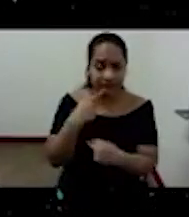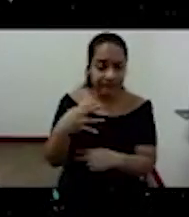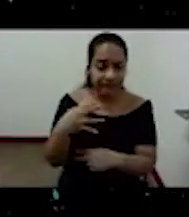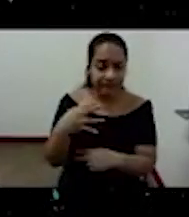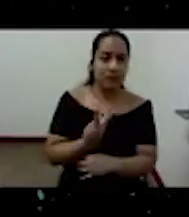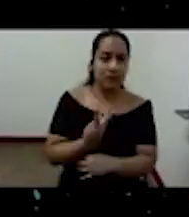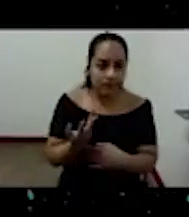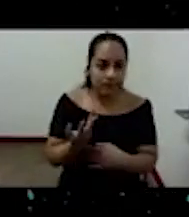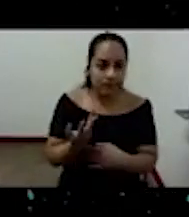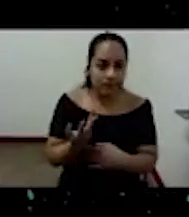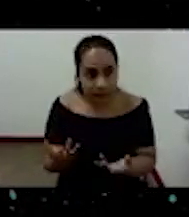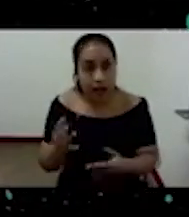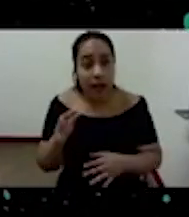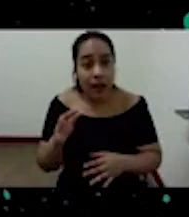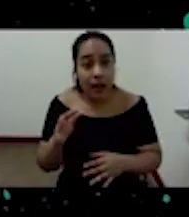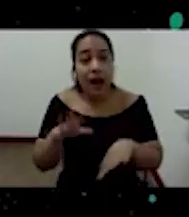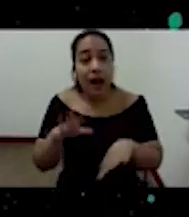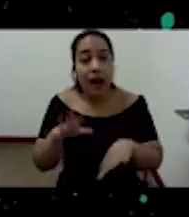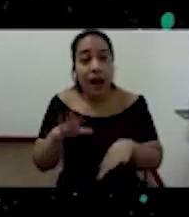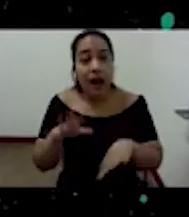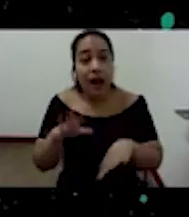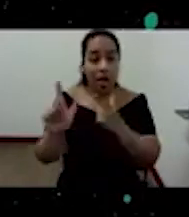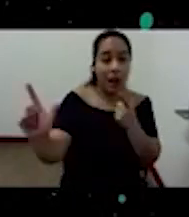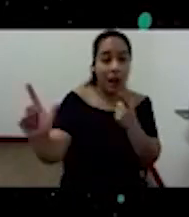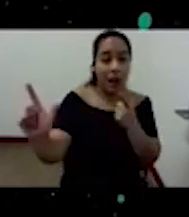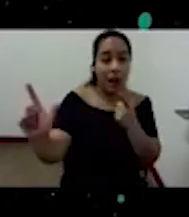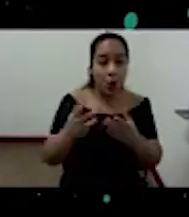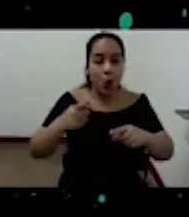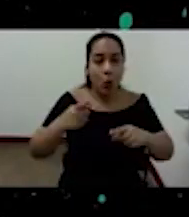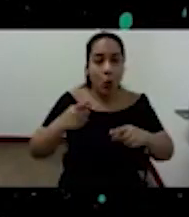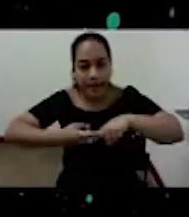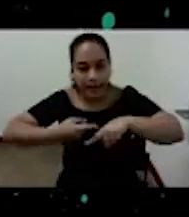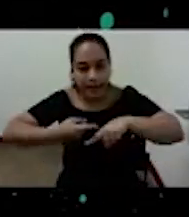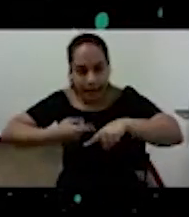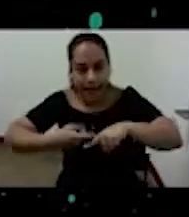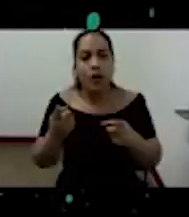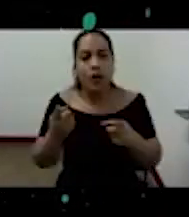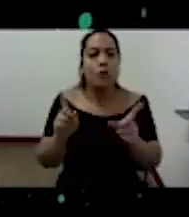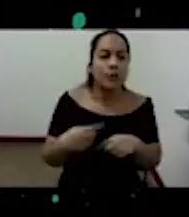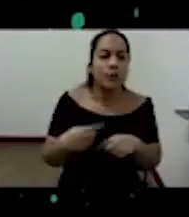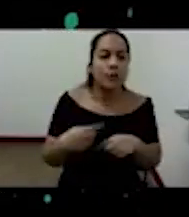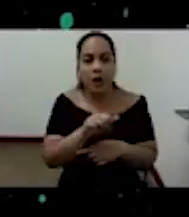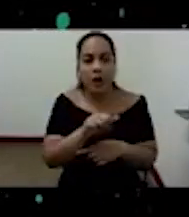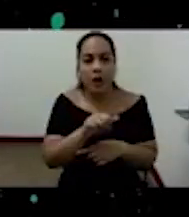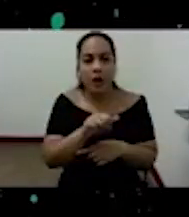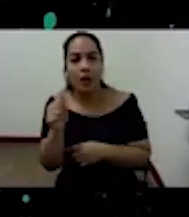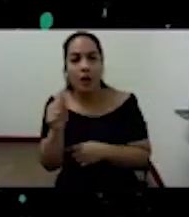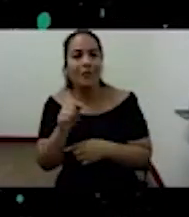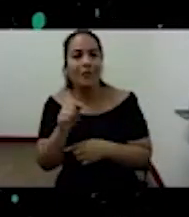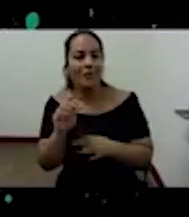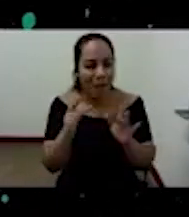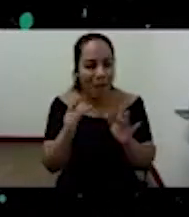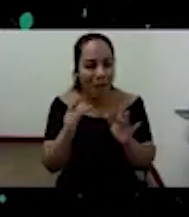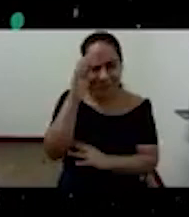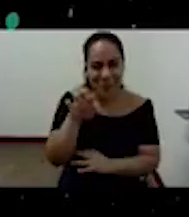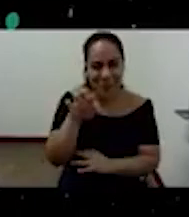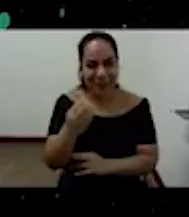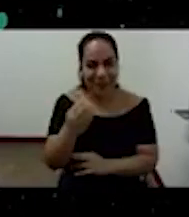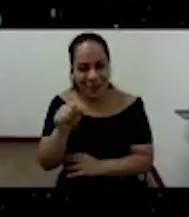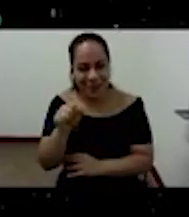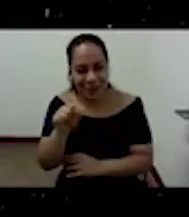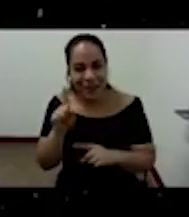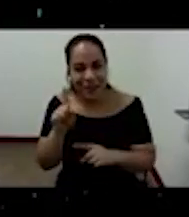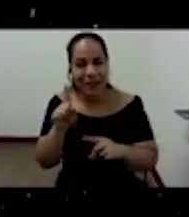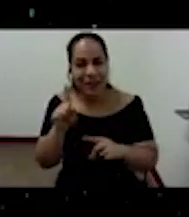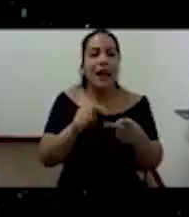griegos por ejemplo los griegos no los griegos de protágoras los griegos de alexis